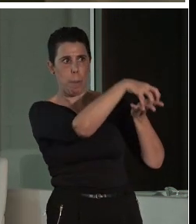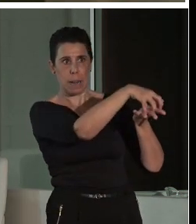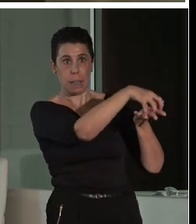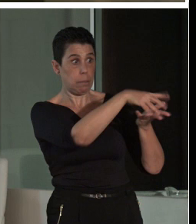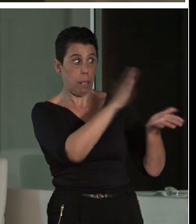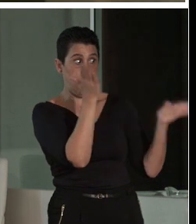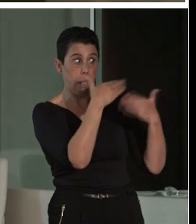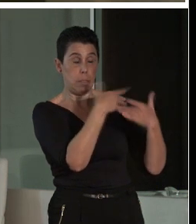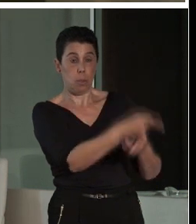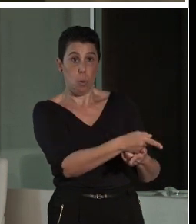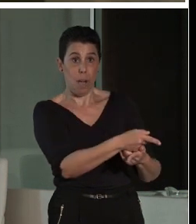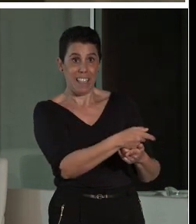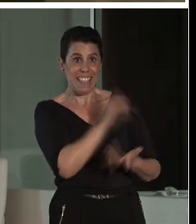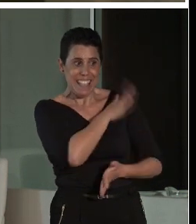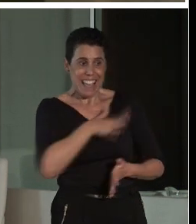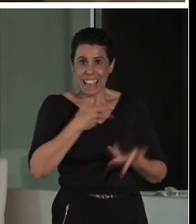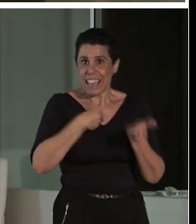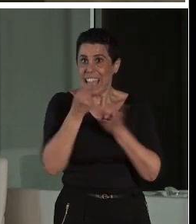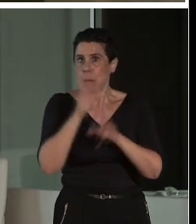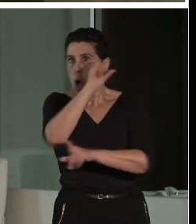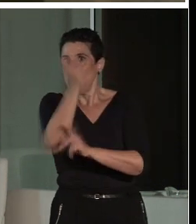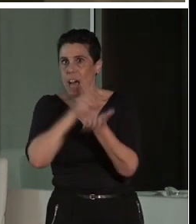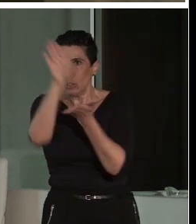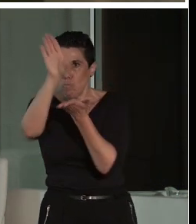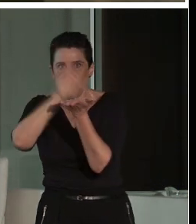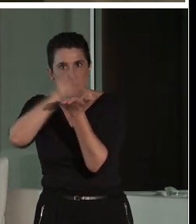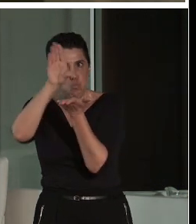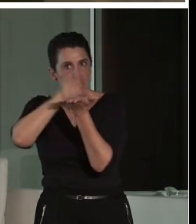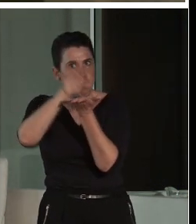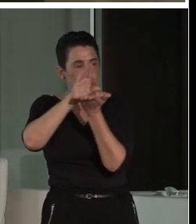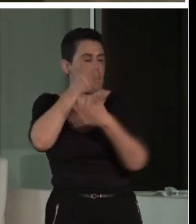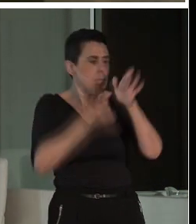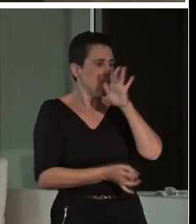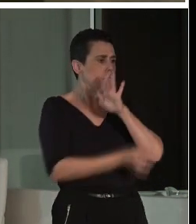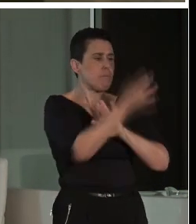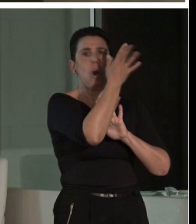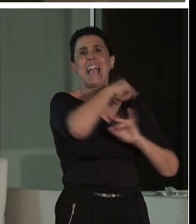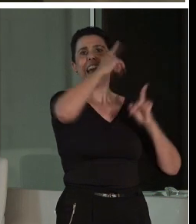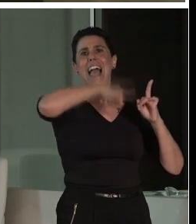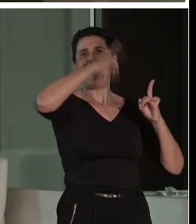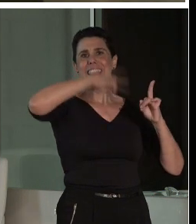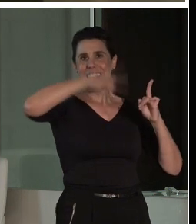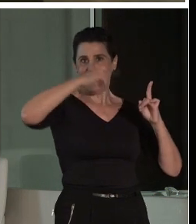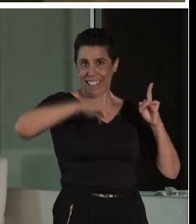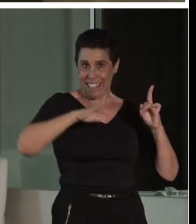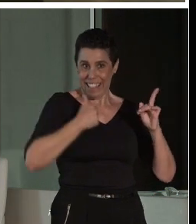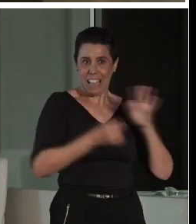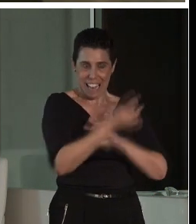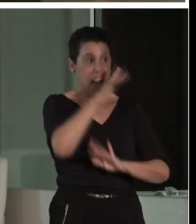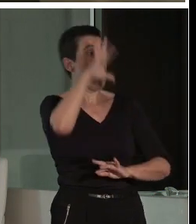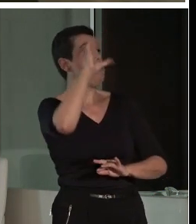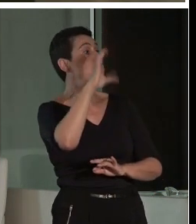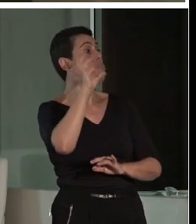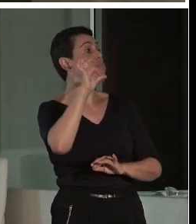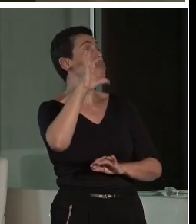queremos nosotros? Volcar los datos en un SIG. Nuestros informáticos están trabajando en la base de datos para poder luego volcarlos. De manera que, si la